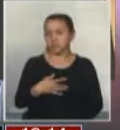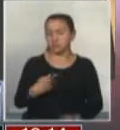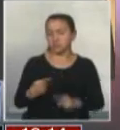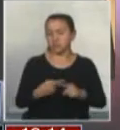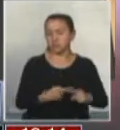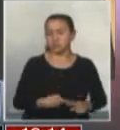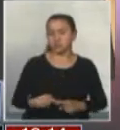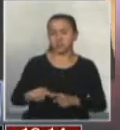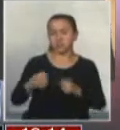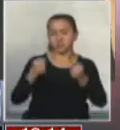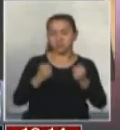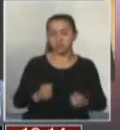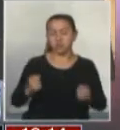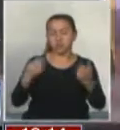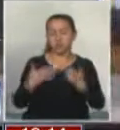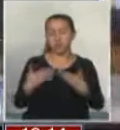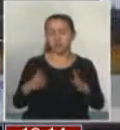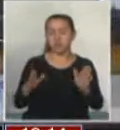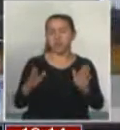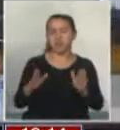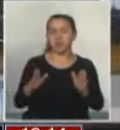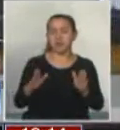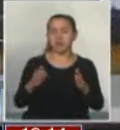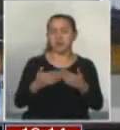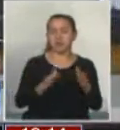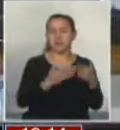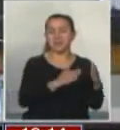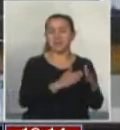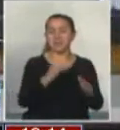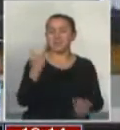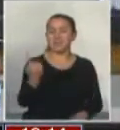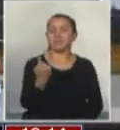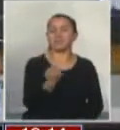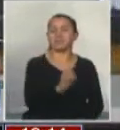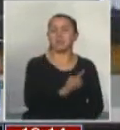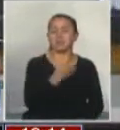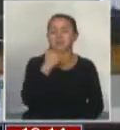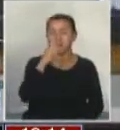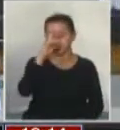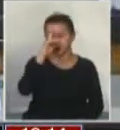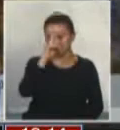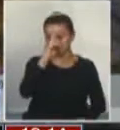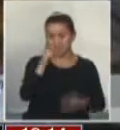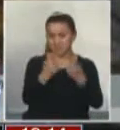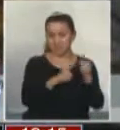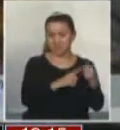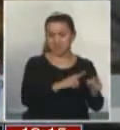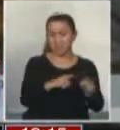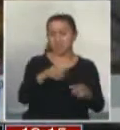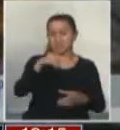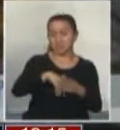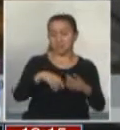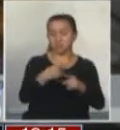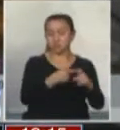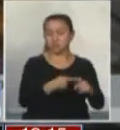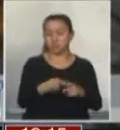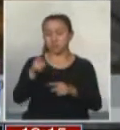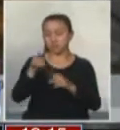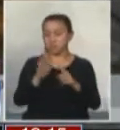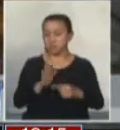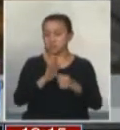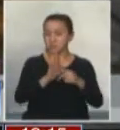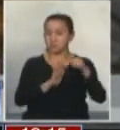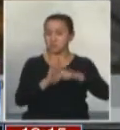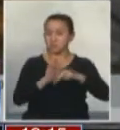capaz de ampliar las libertades individuales y sobre todo respetar la diversidad en la sociedad. Senador, usted presentó este